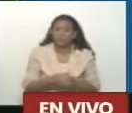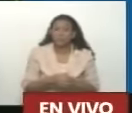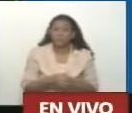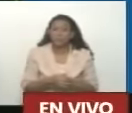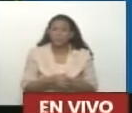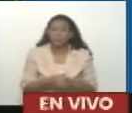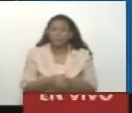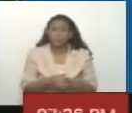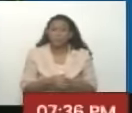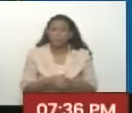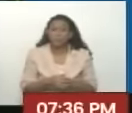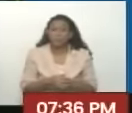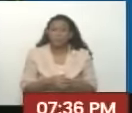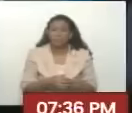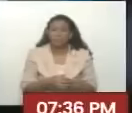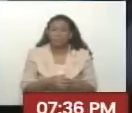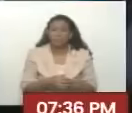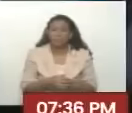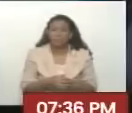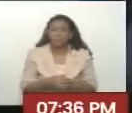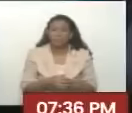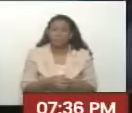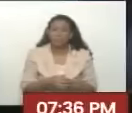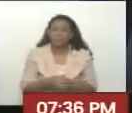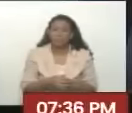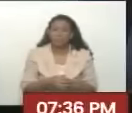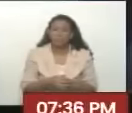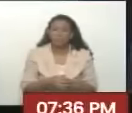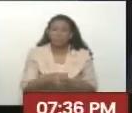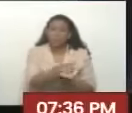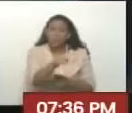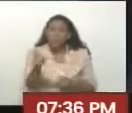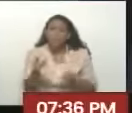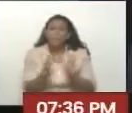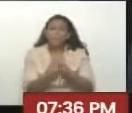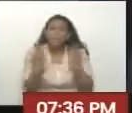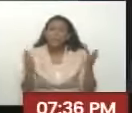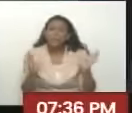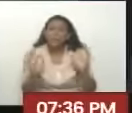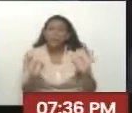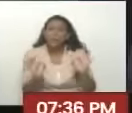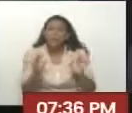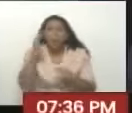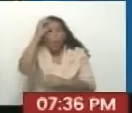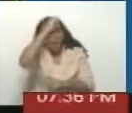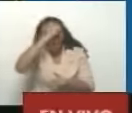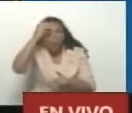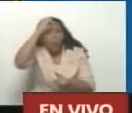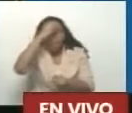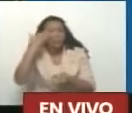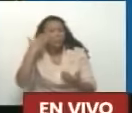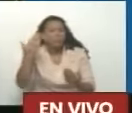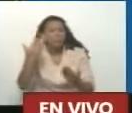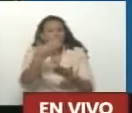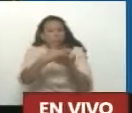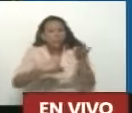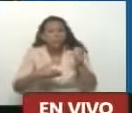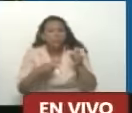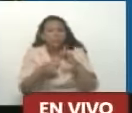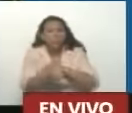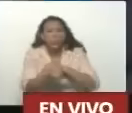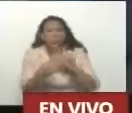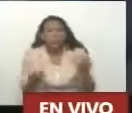Aquí está Mira Y con esto Te voy a hacer Una reflexión Importante El